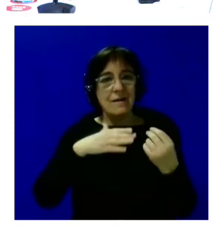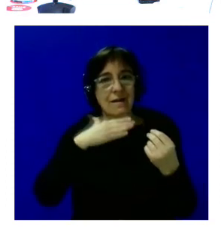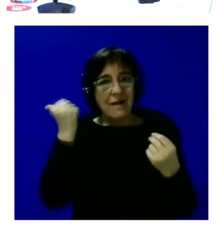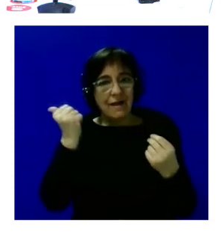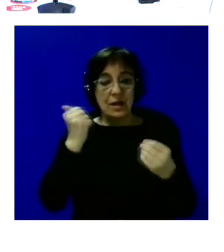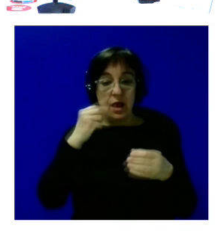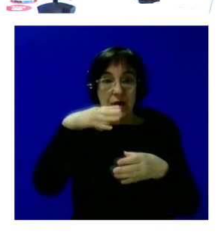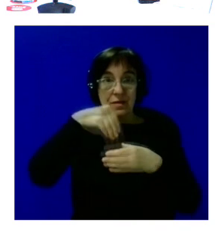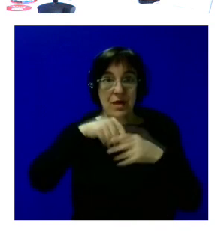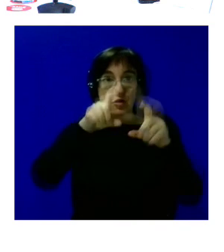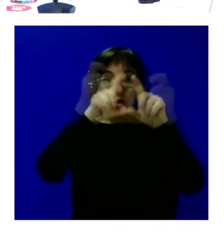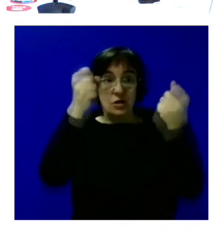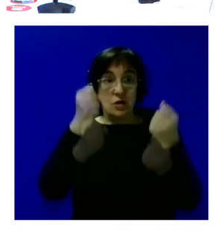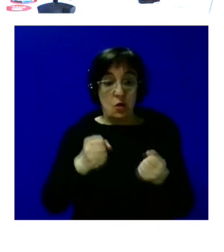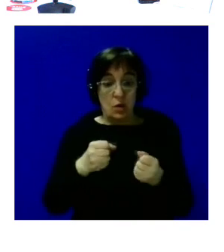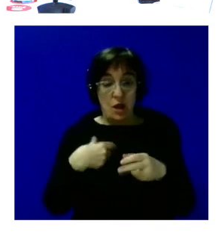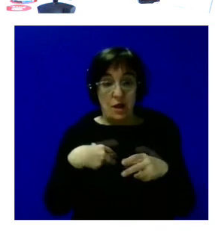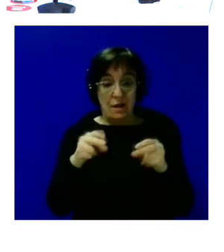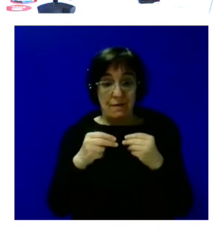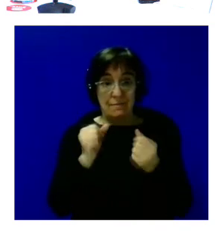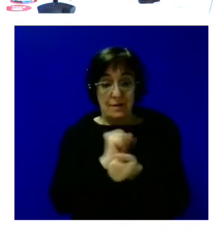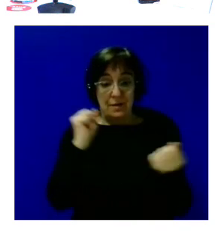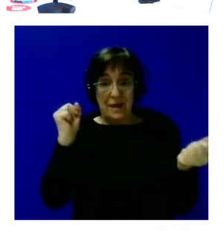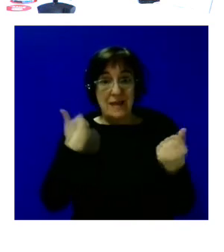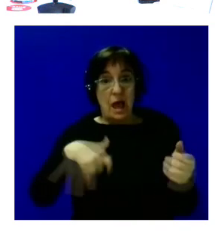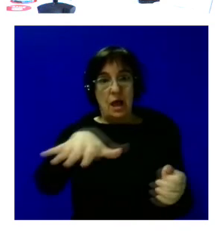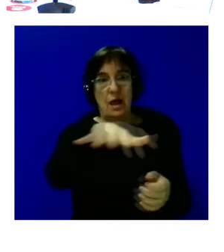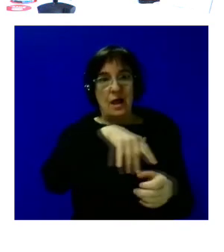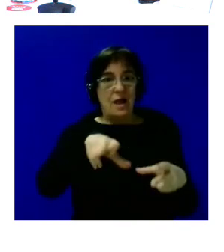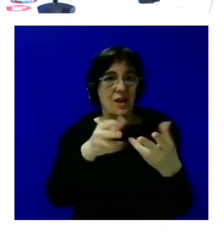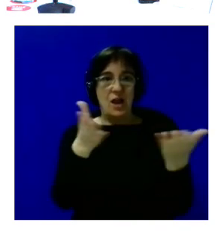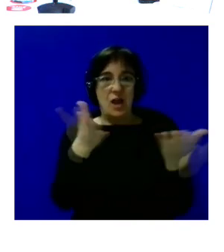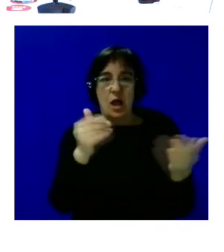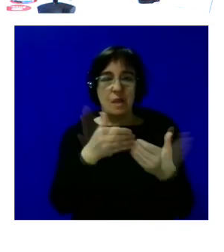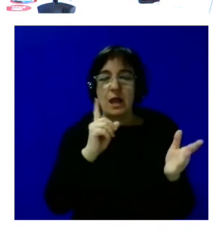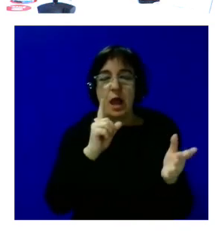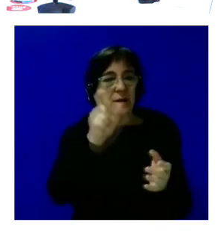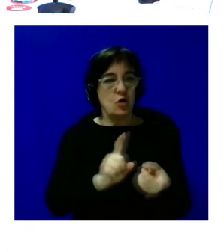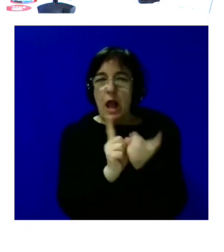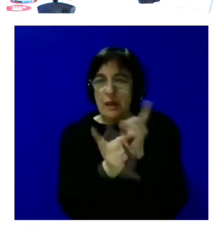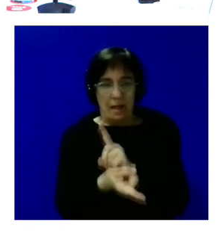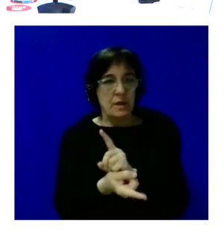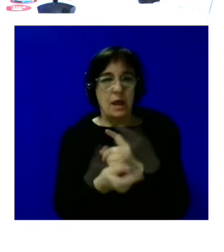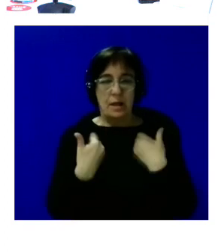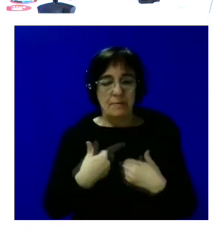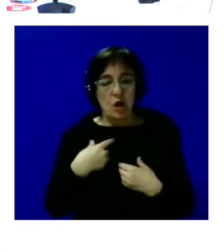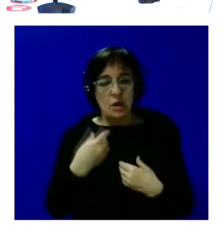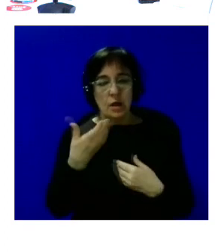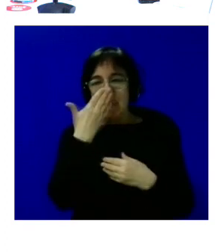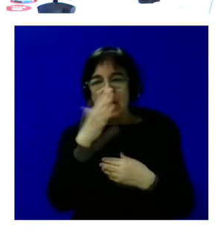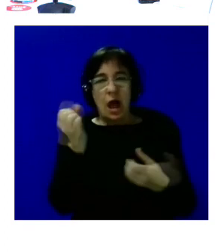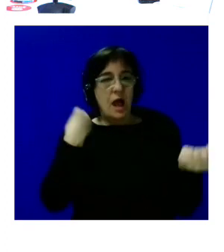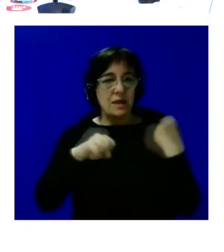una institución cuando sales a un entorno abierto la persona muchas veces cambia y el comportamiento es muy